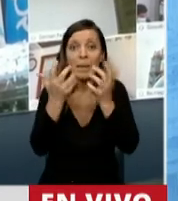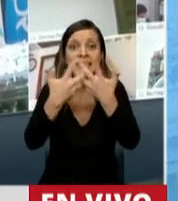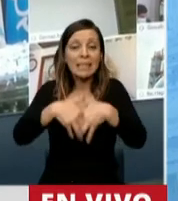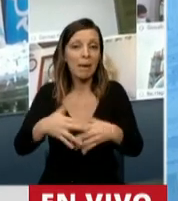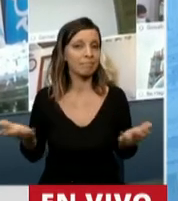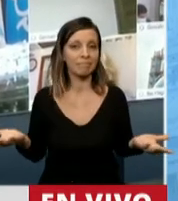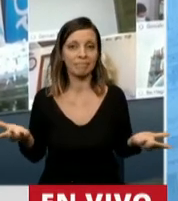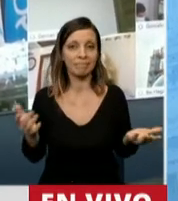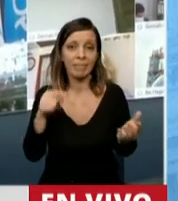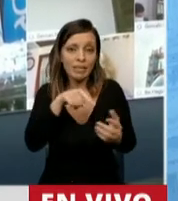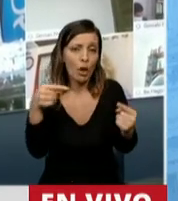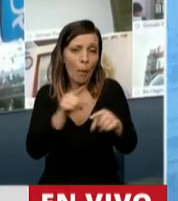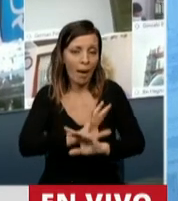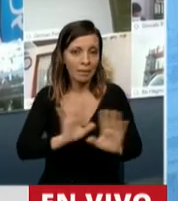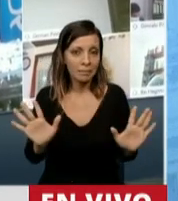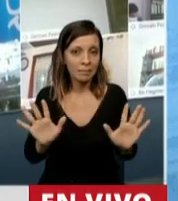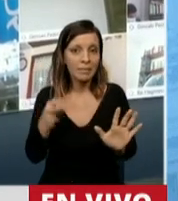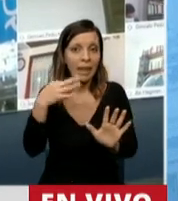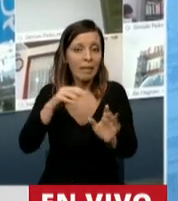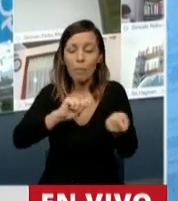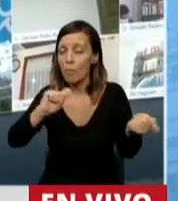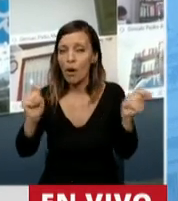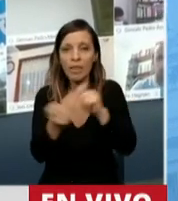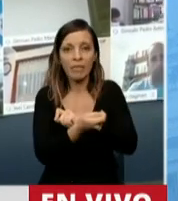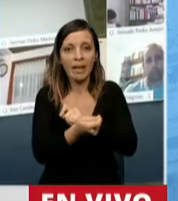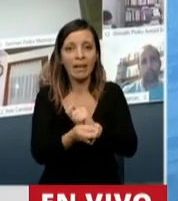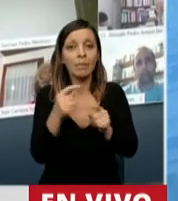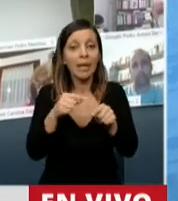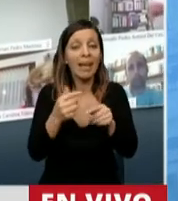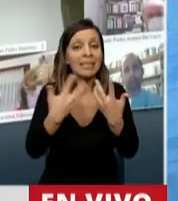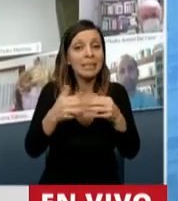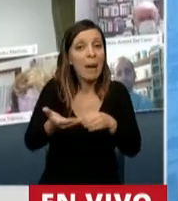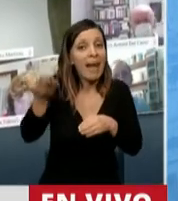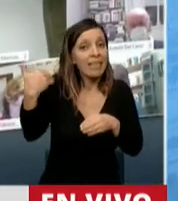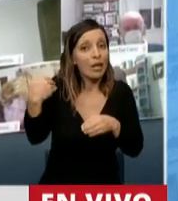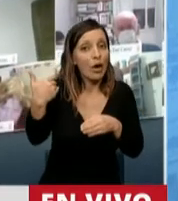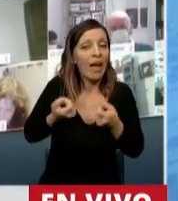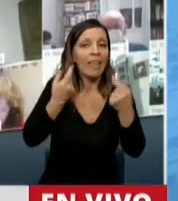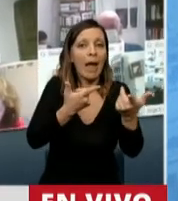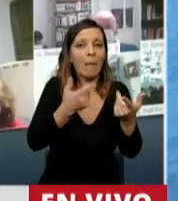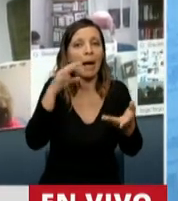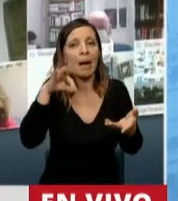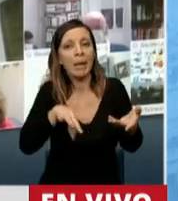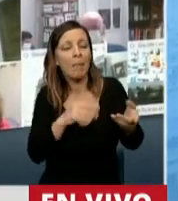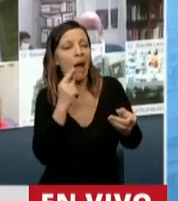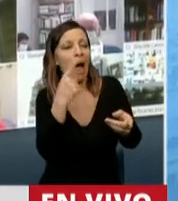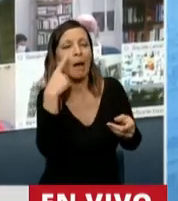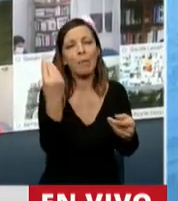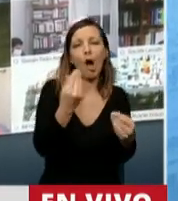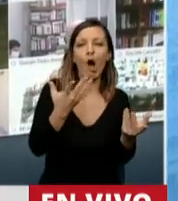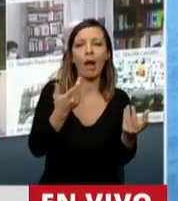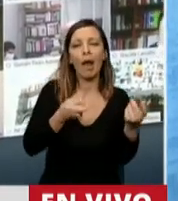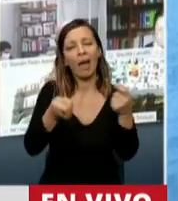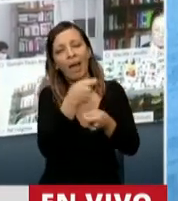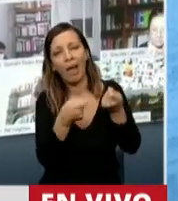cambiar el sistema. Debemos reemplazar a aquel sistema tan injusto que premiaba al que especulaba, al sinvergüenza